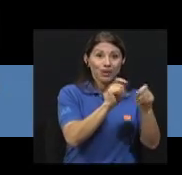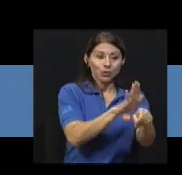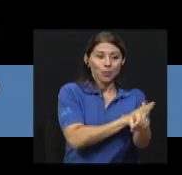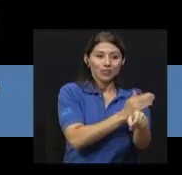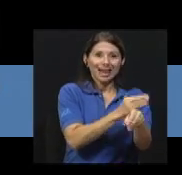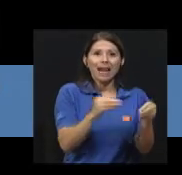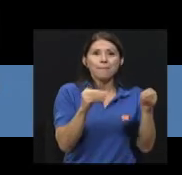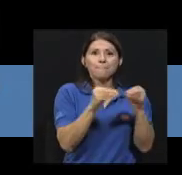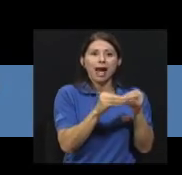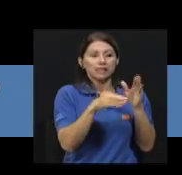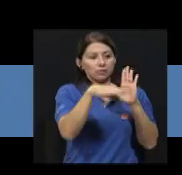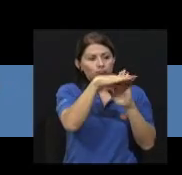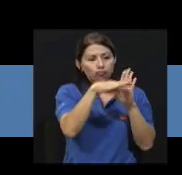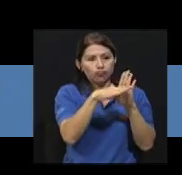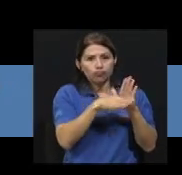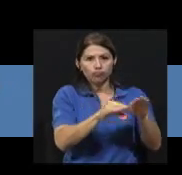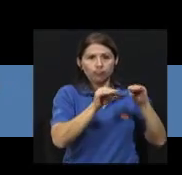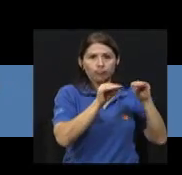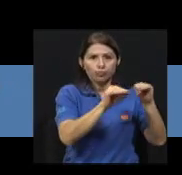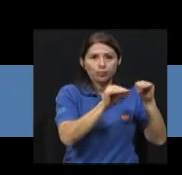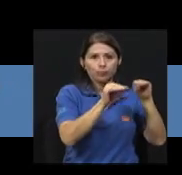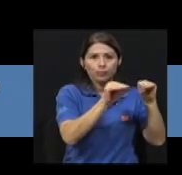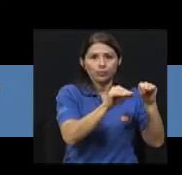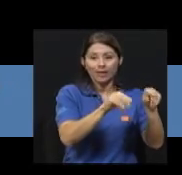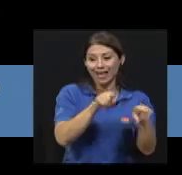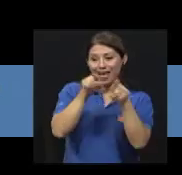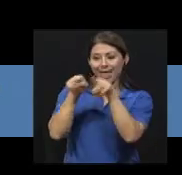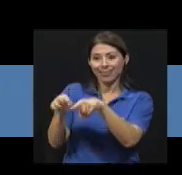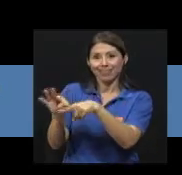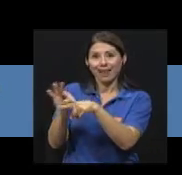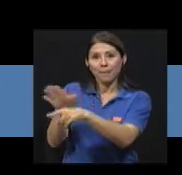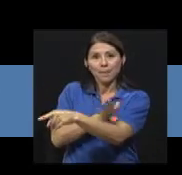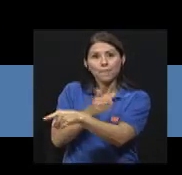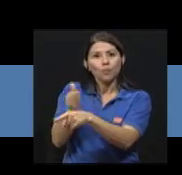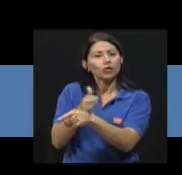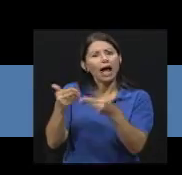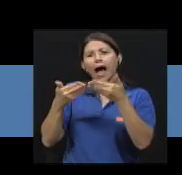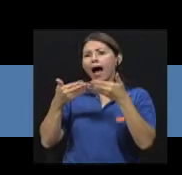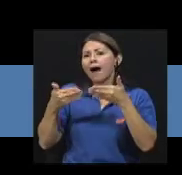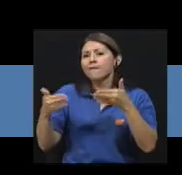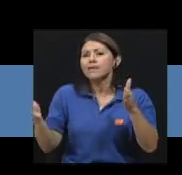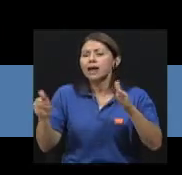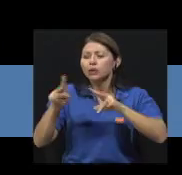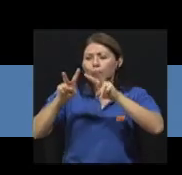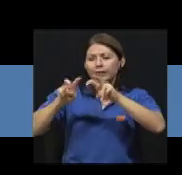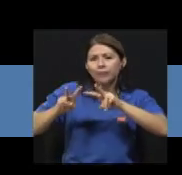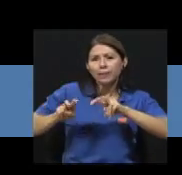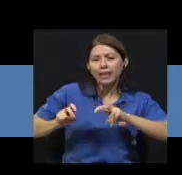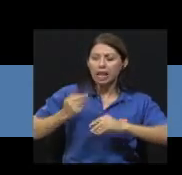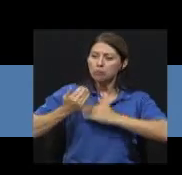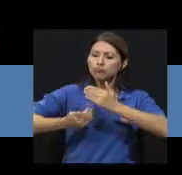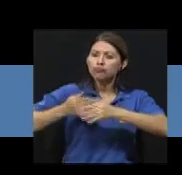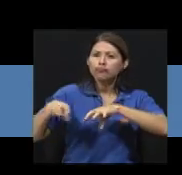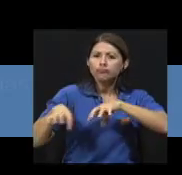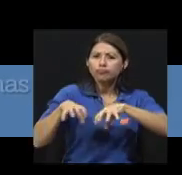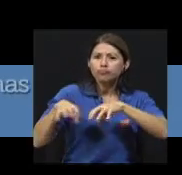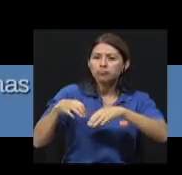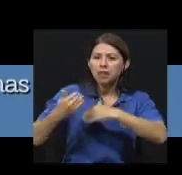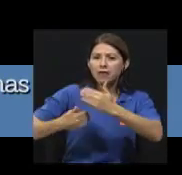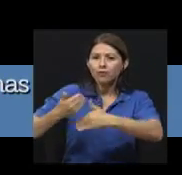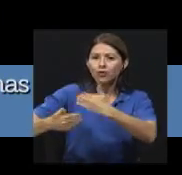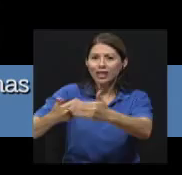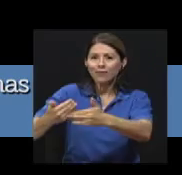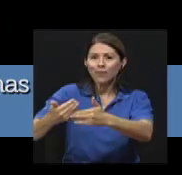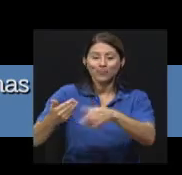La musicoterapia corresponde a un proceso abierto, experimental, interactivo y evolutivo. En educación musical,